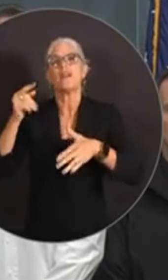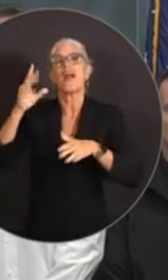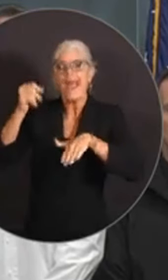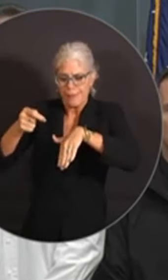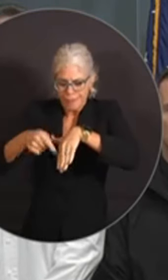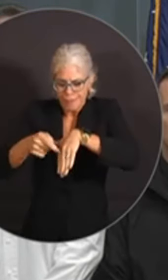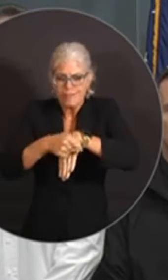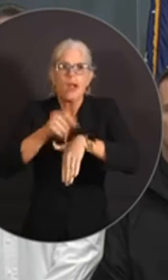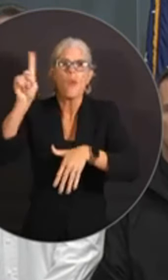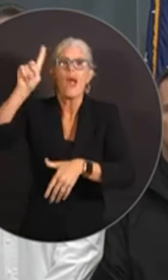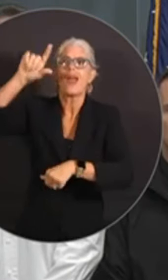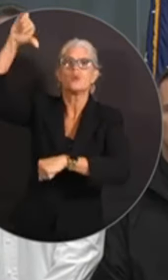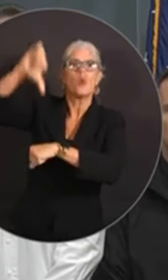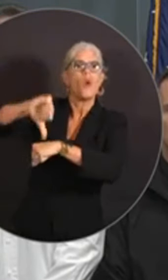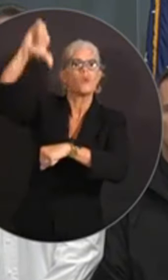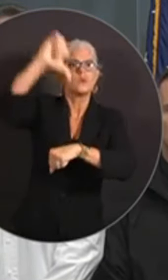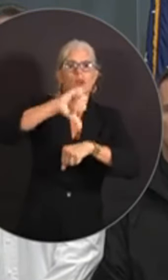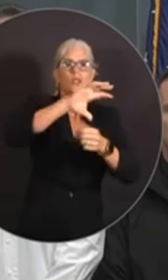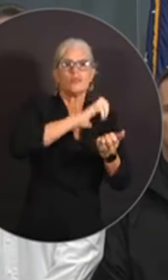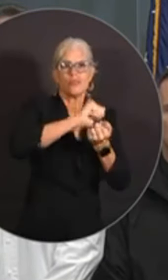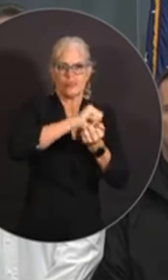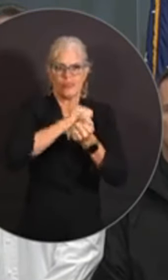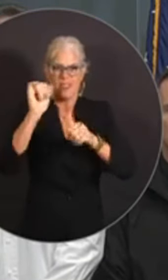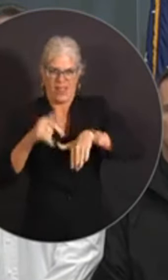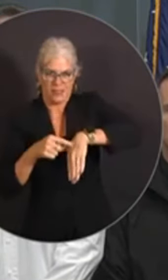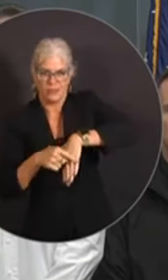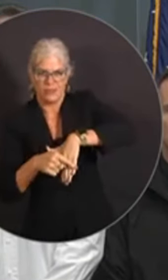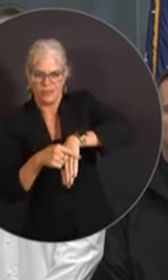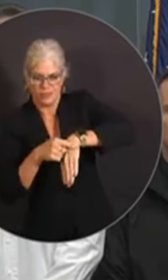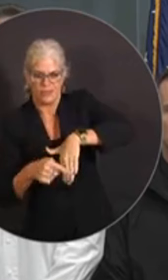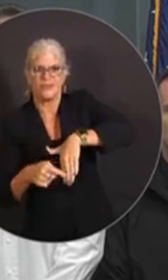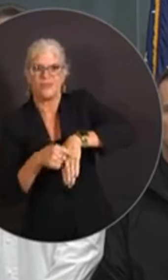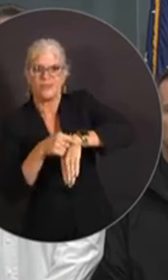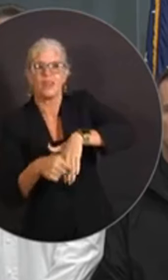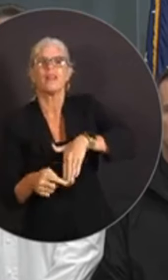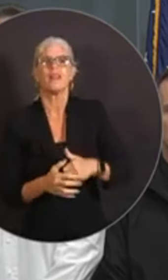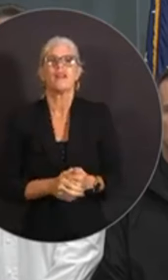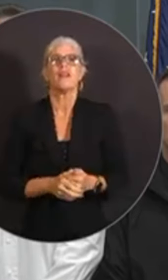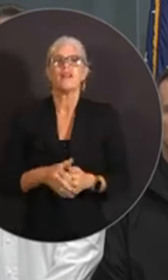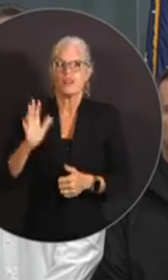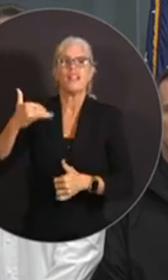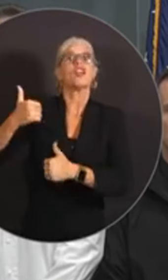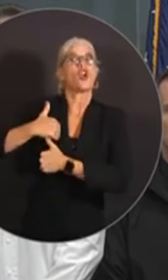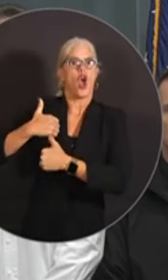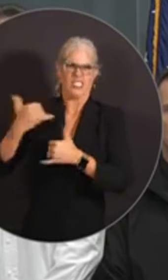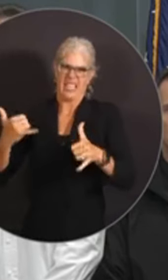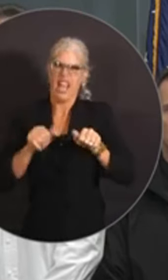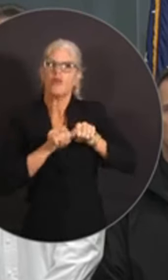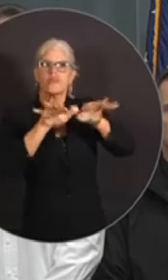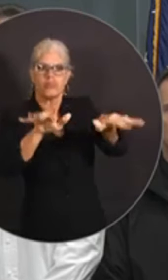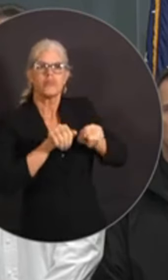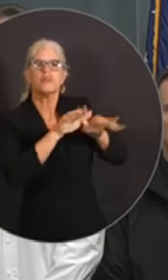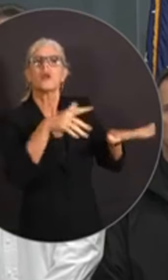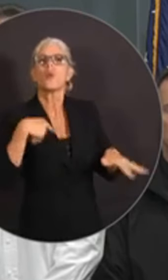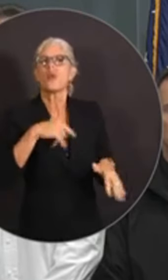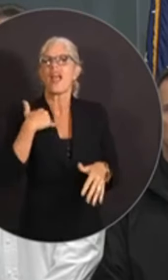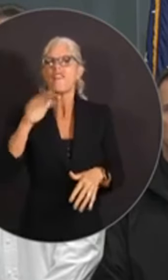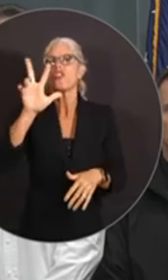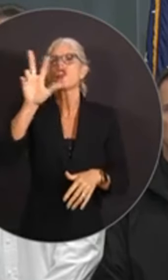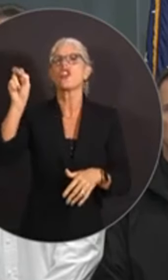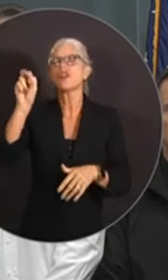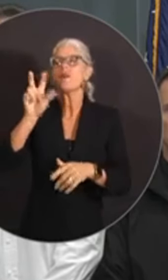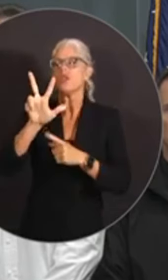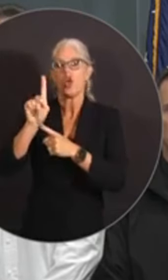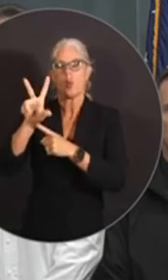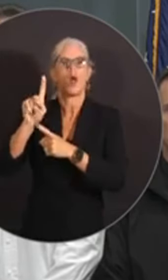destrucción de los tornados en la parte central y este de Florida. La Guardia Nacional sigue trabajando en la mañana. Hay